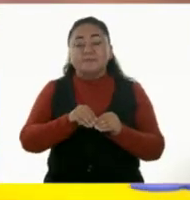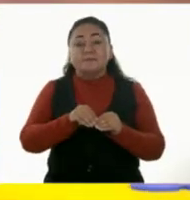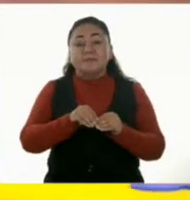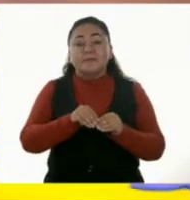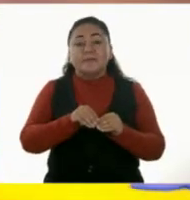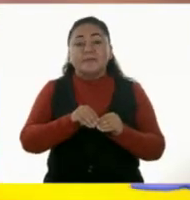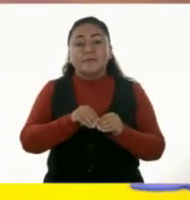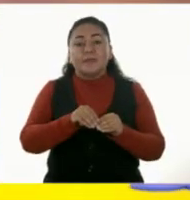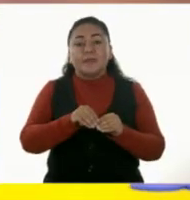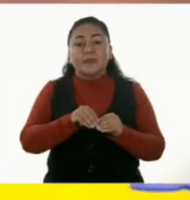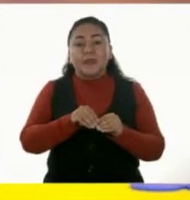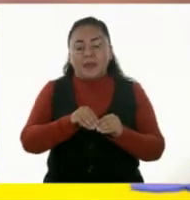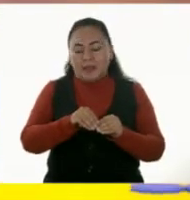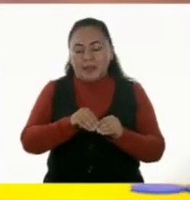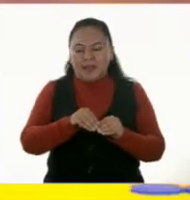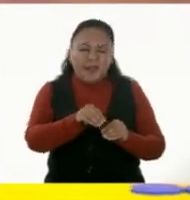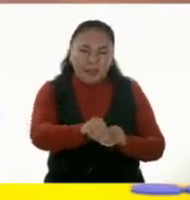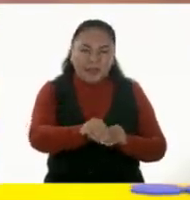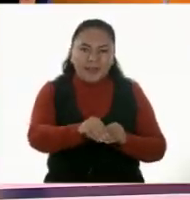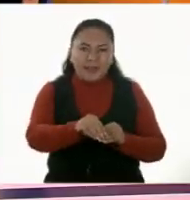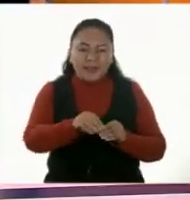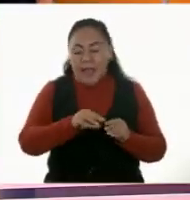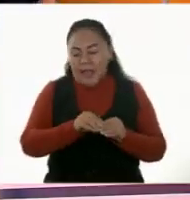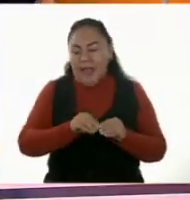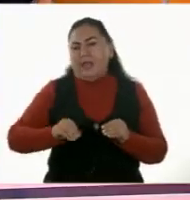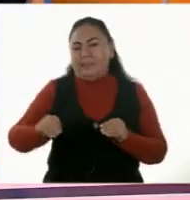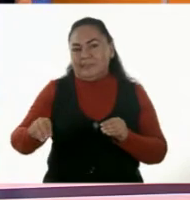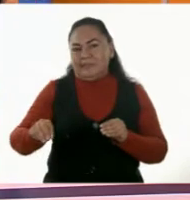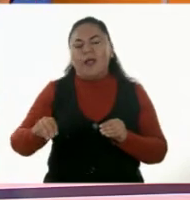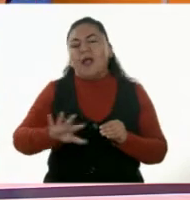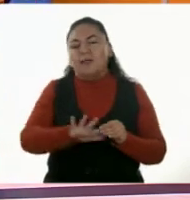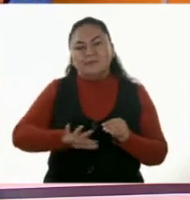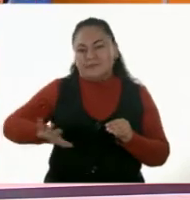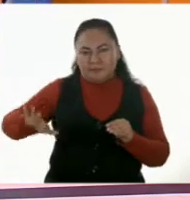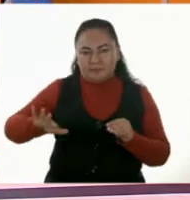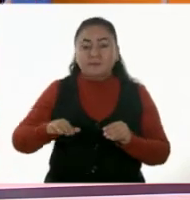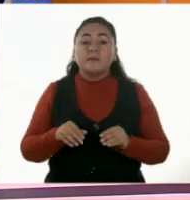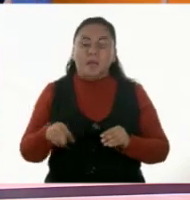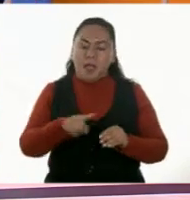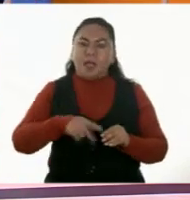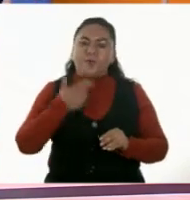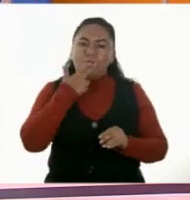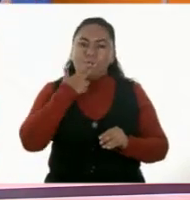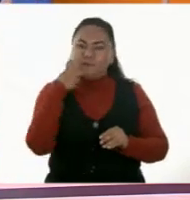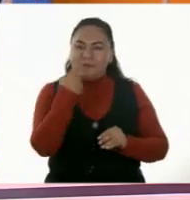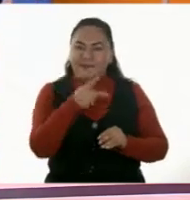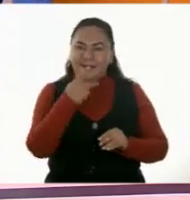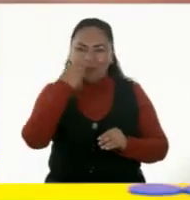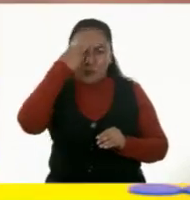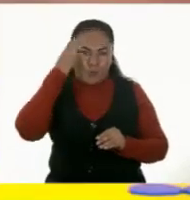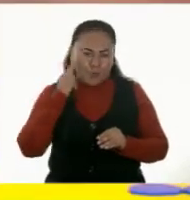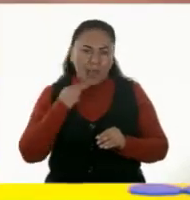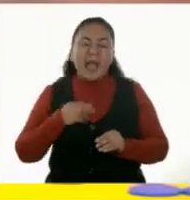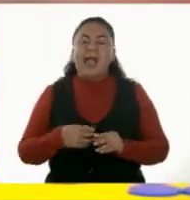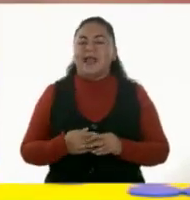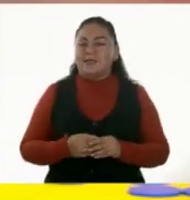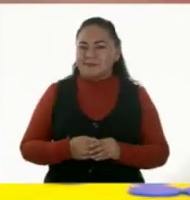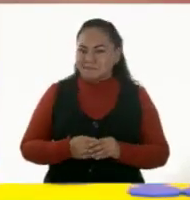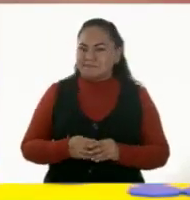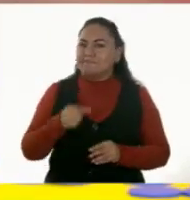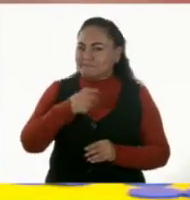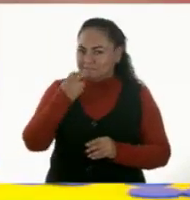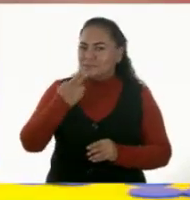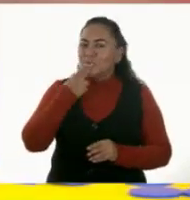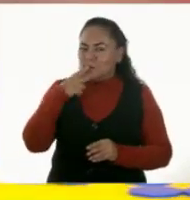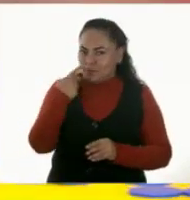una aquí. Y estas las voy a regresar. Estas son las que utilizó Norma. Estas son las que utilizó